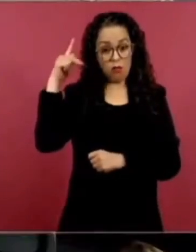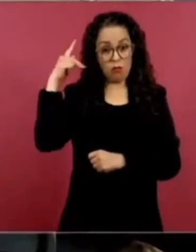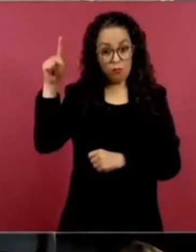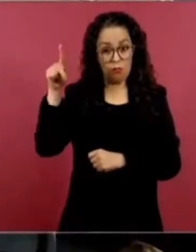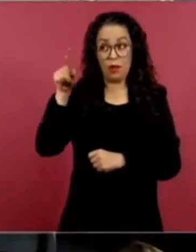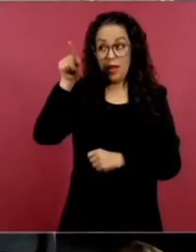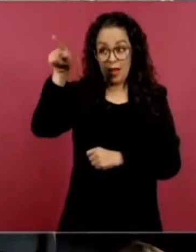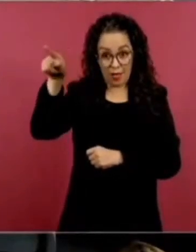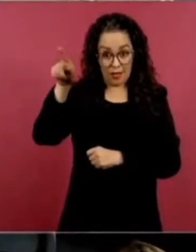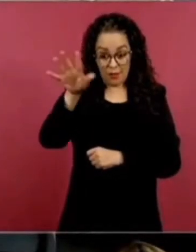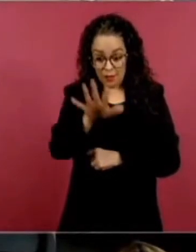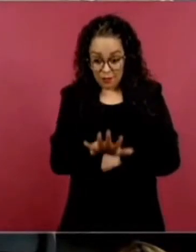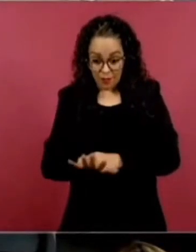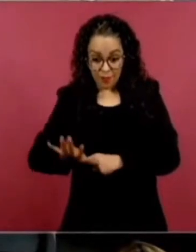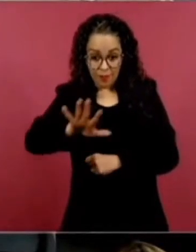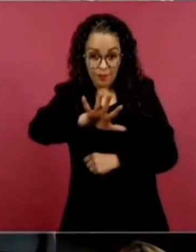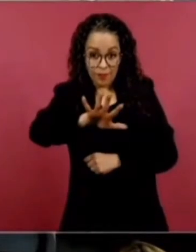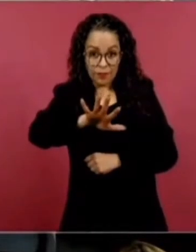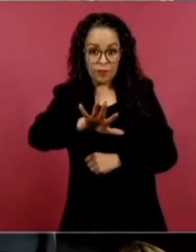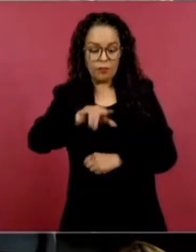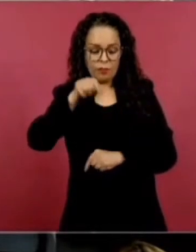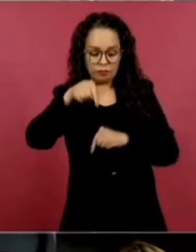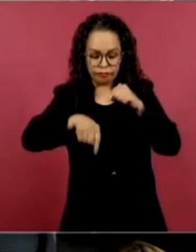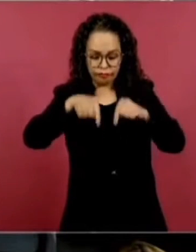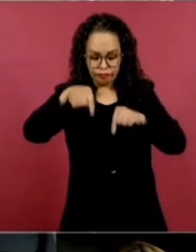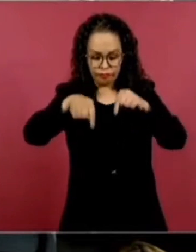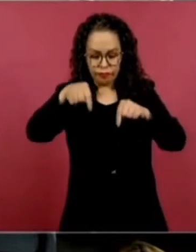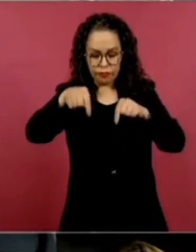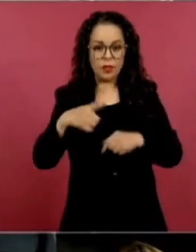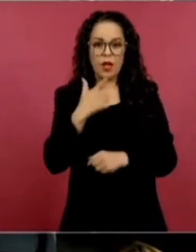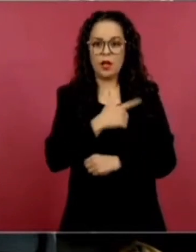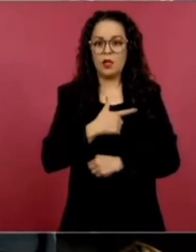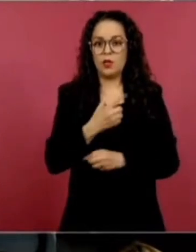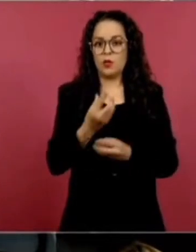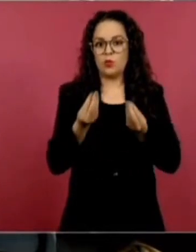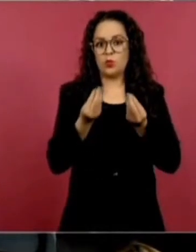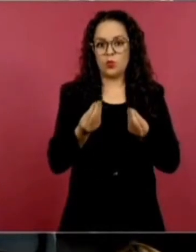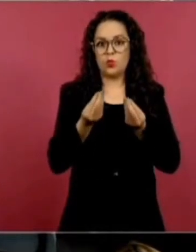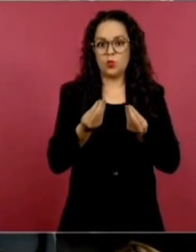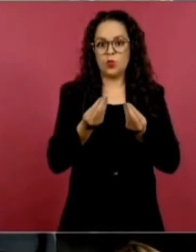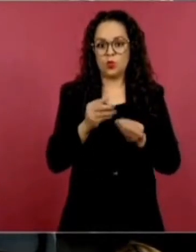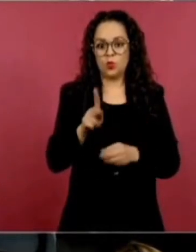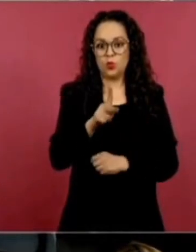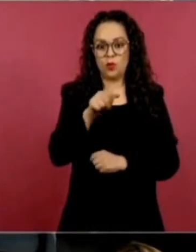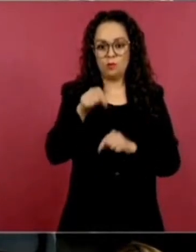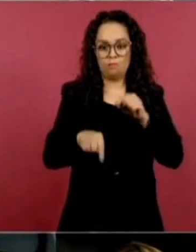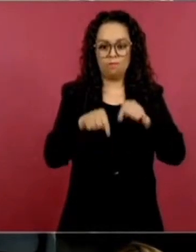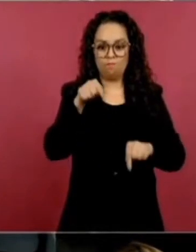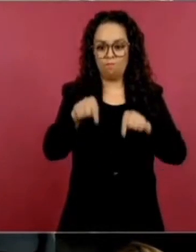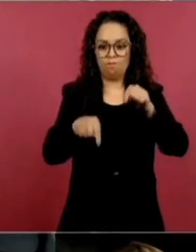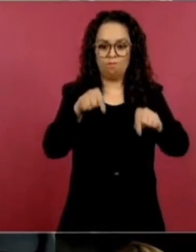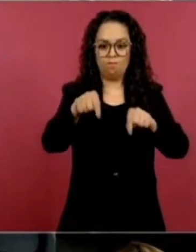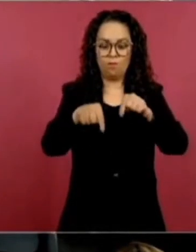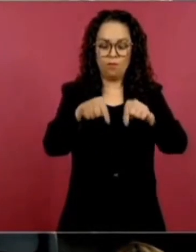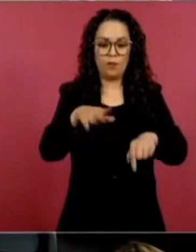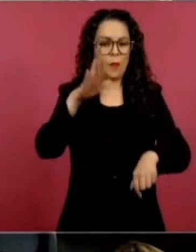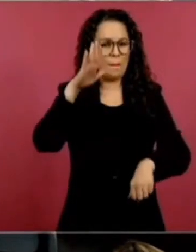estado. Les gusta mucho. Donde hay más afición al béisbol,